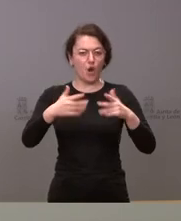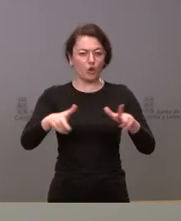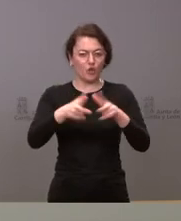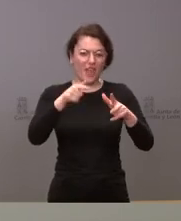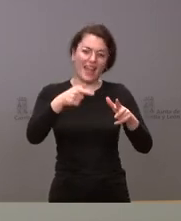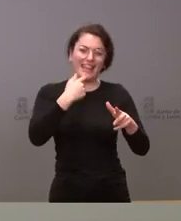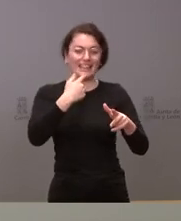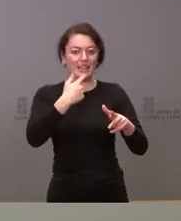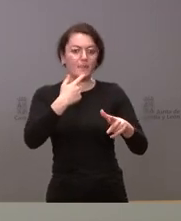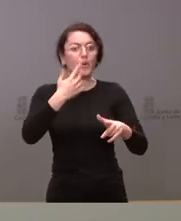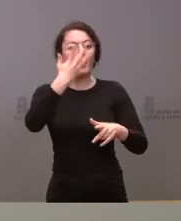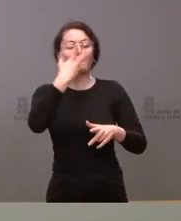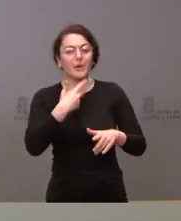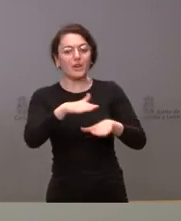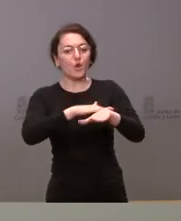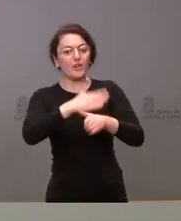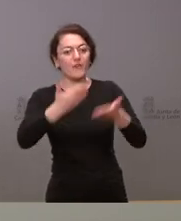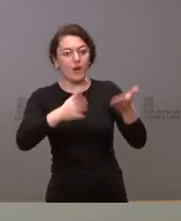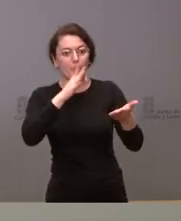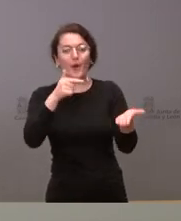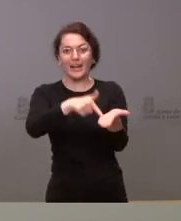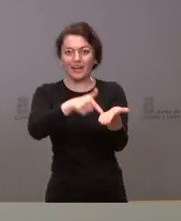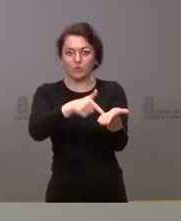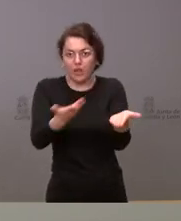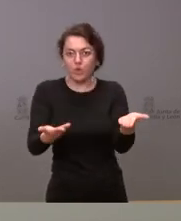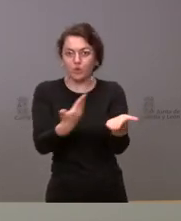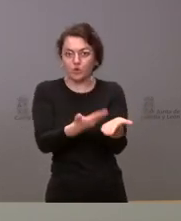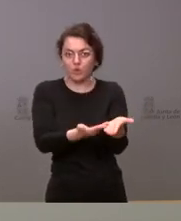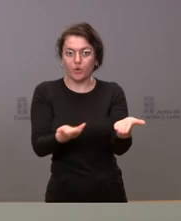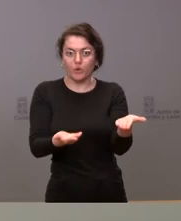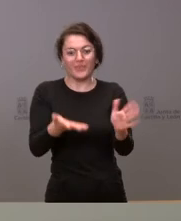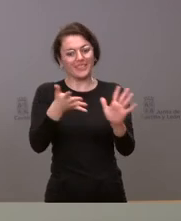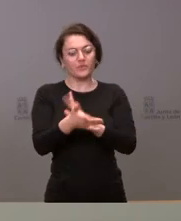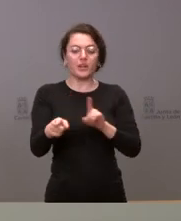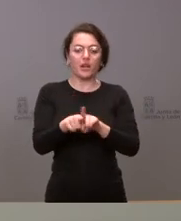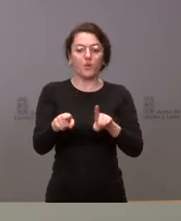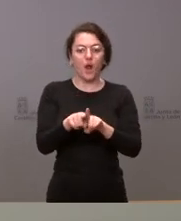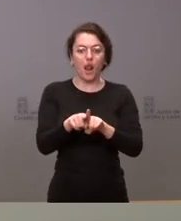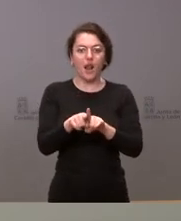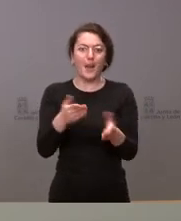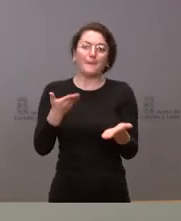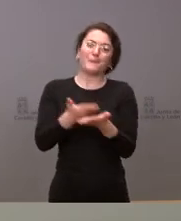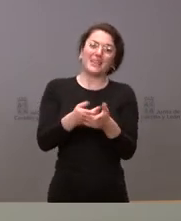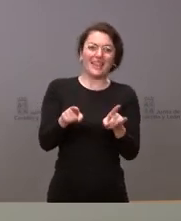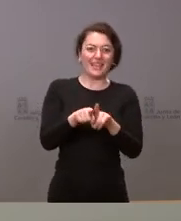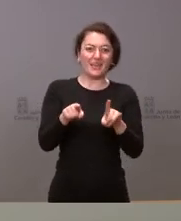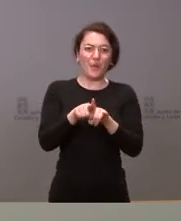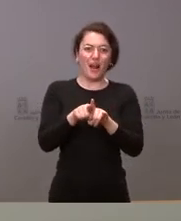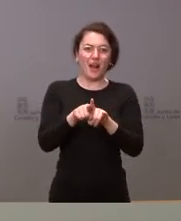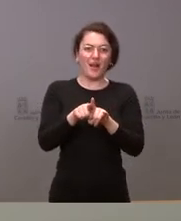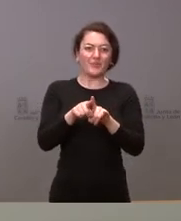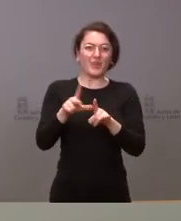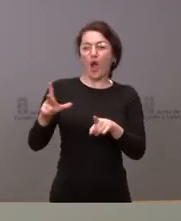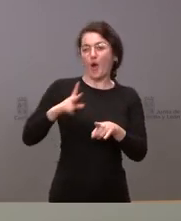resultados por los hechos y por tanto es verdad que no se trata de pedir 100 días de cortesía a quien ni siquiera ha comenzado